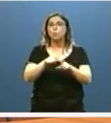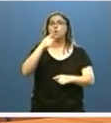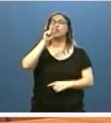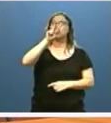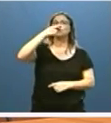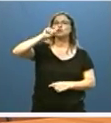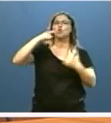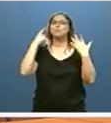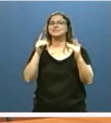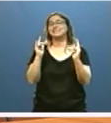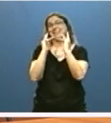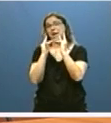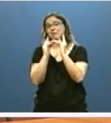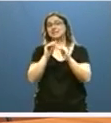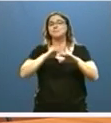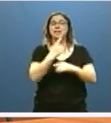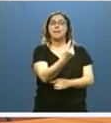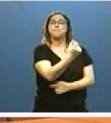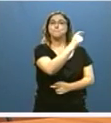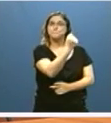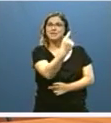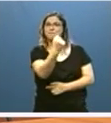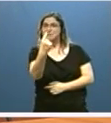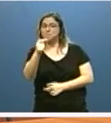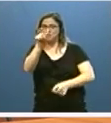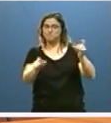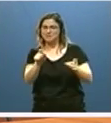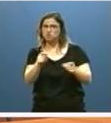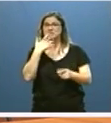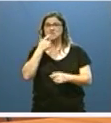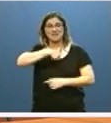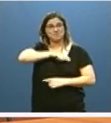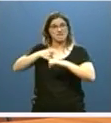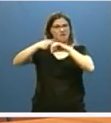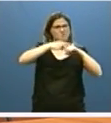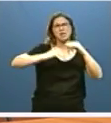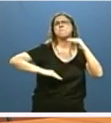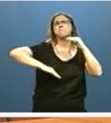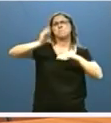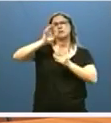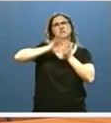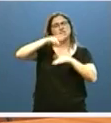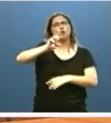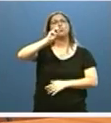camas hospitalarias en funcionamiento por cada 1.000 habitantes superan la media nacional en un 13%.